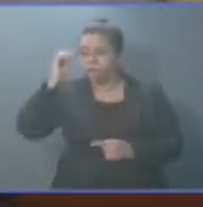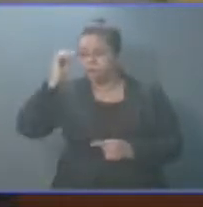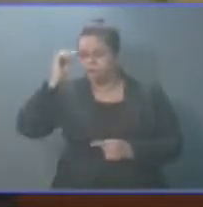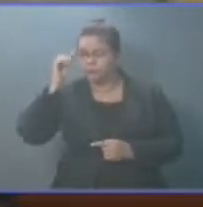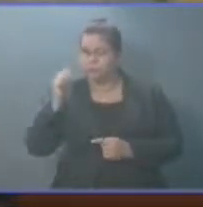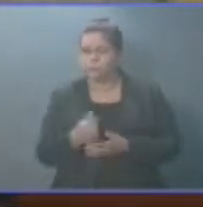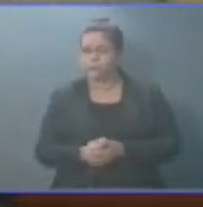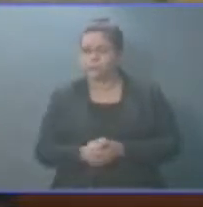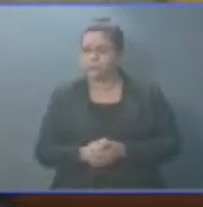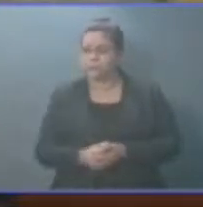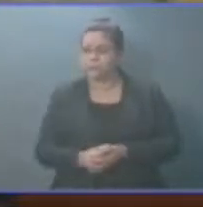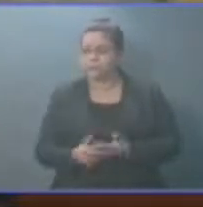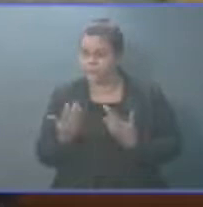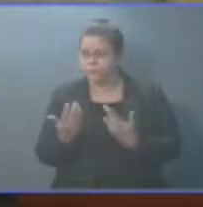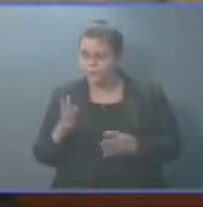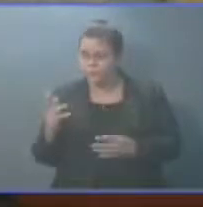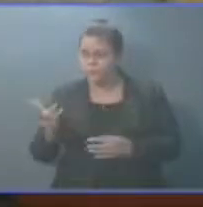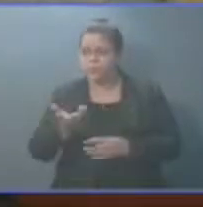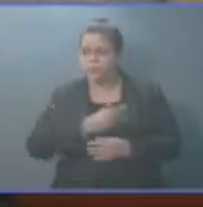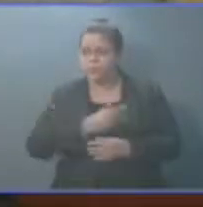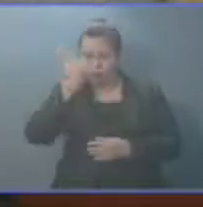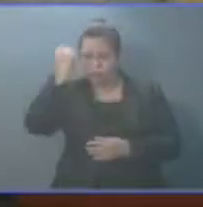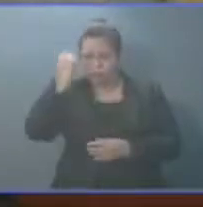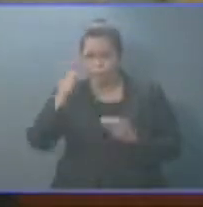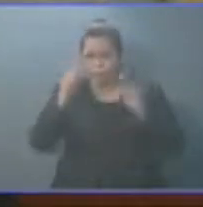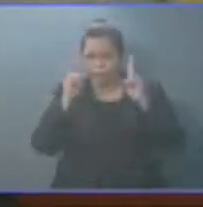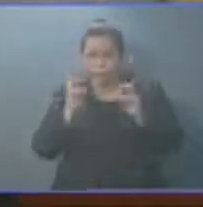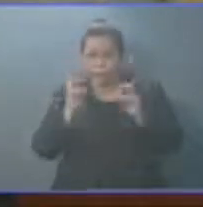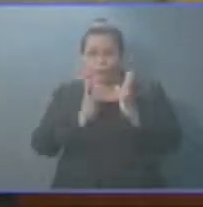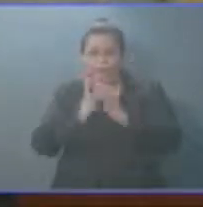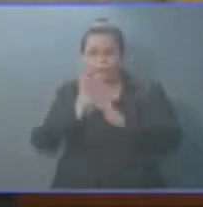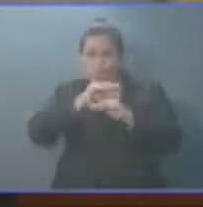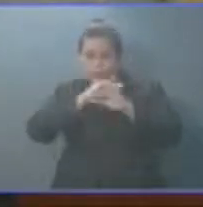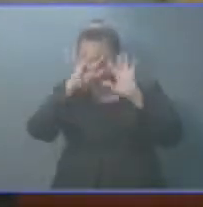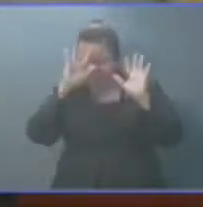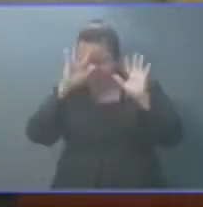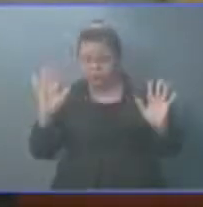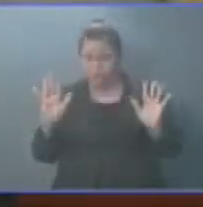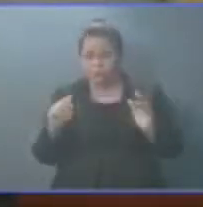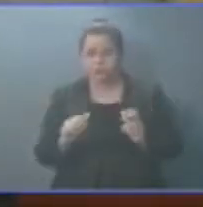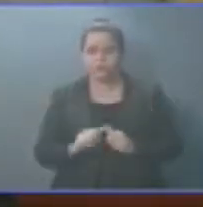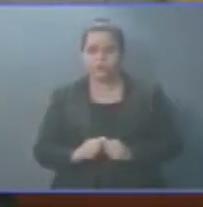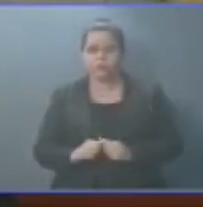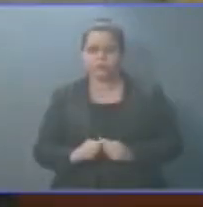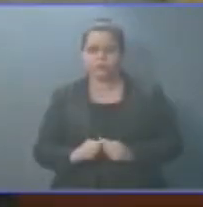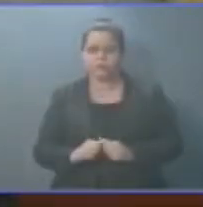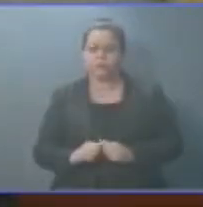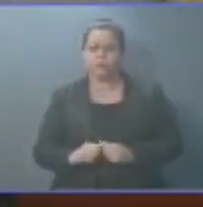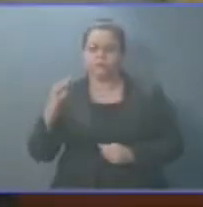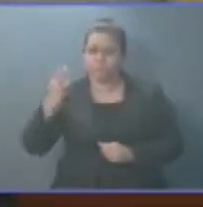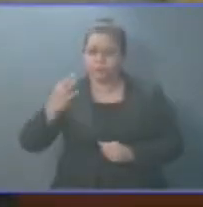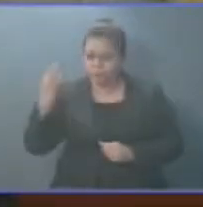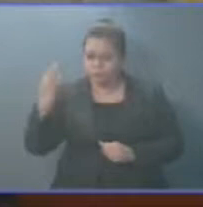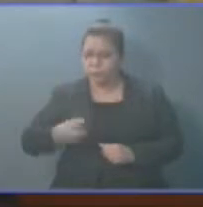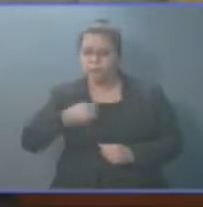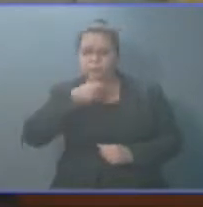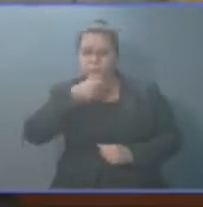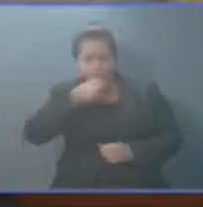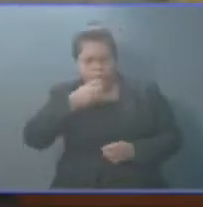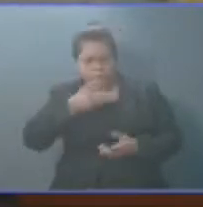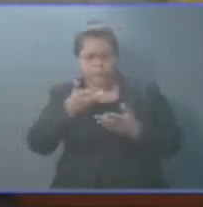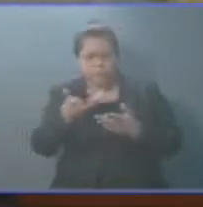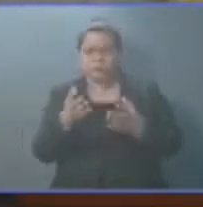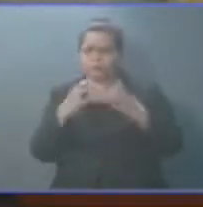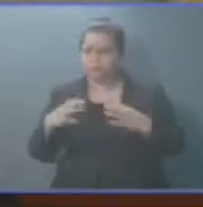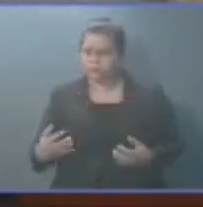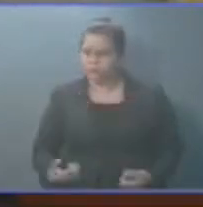nuestro punto de vista para nosotros es importante la transparencia, y ya hemos agregado la transparencia. Debe de rendir informe justamente el